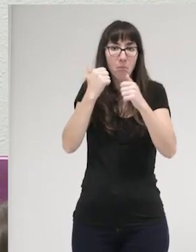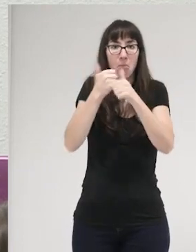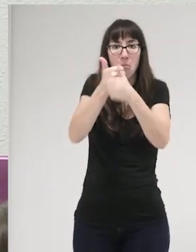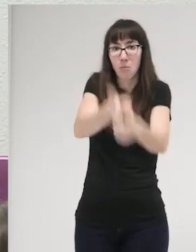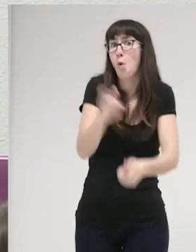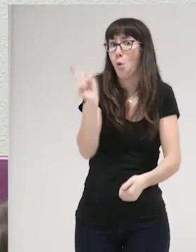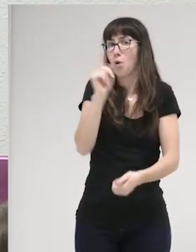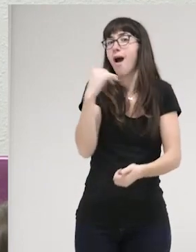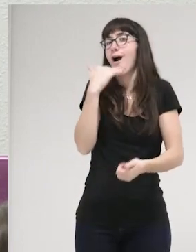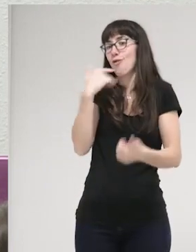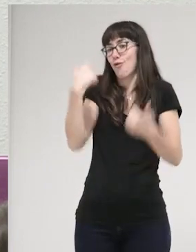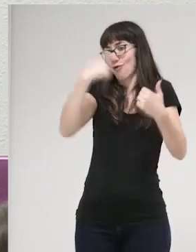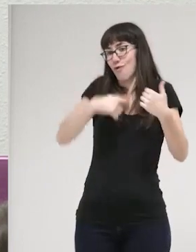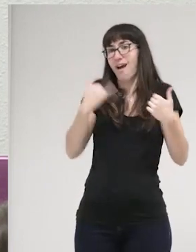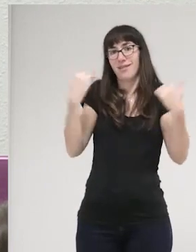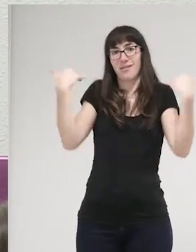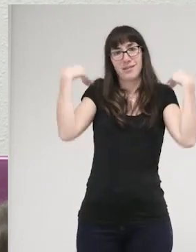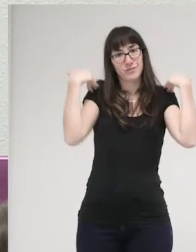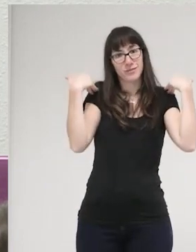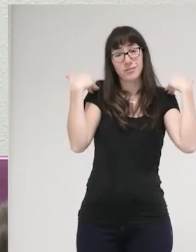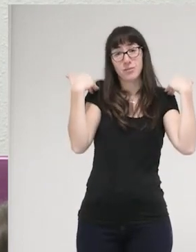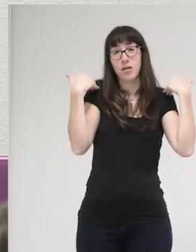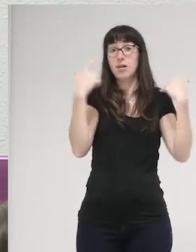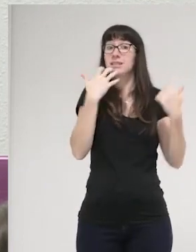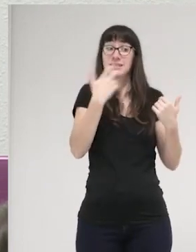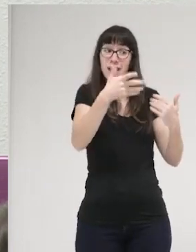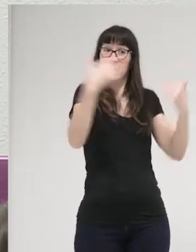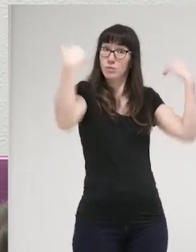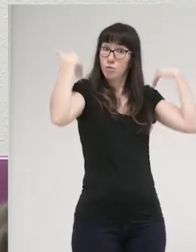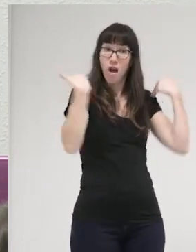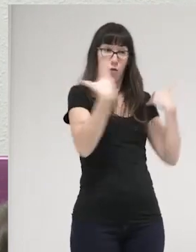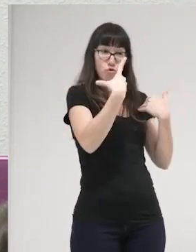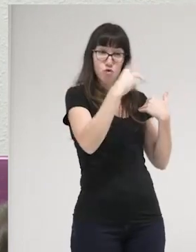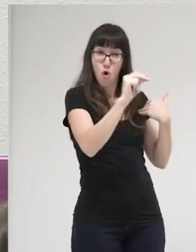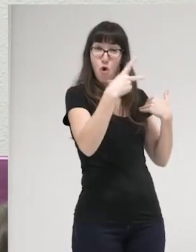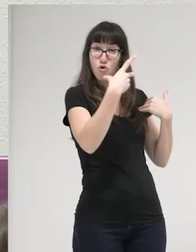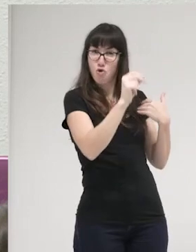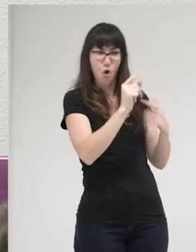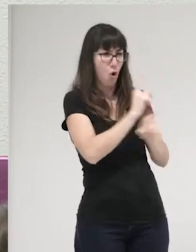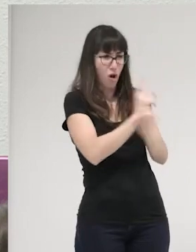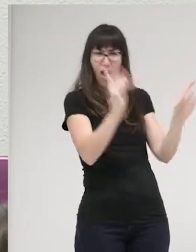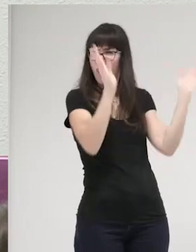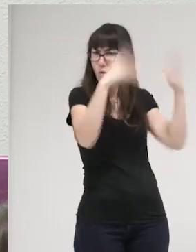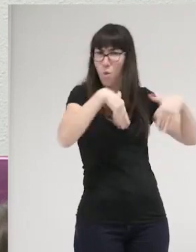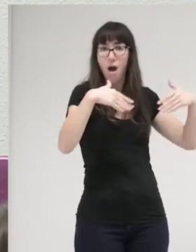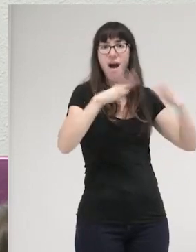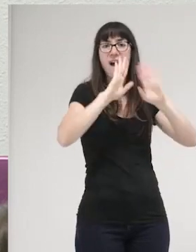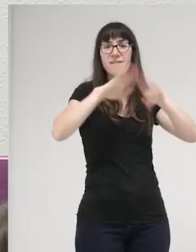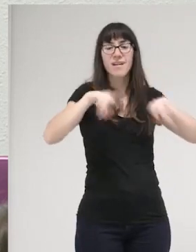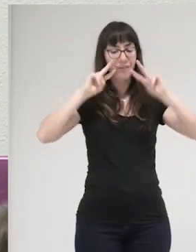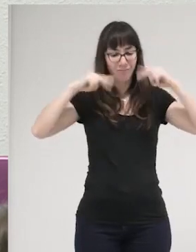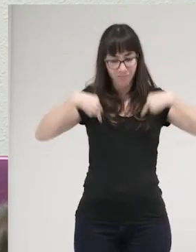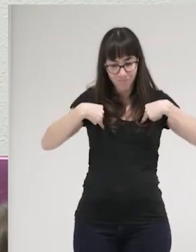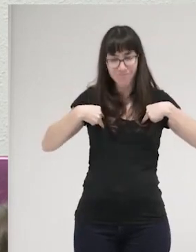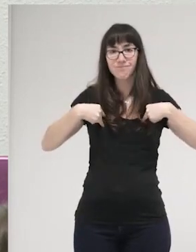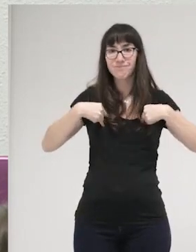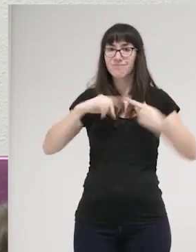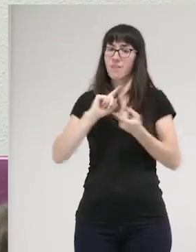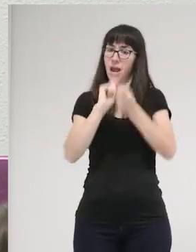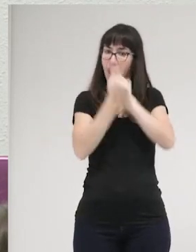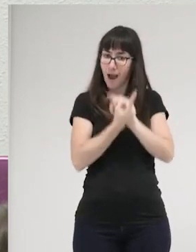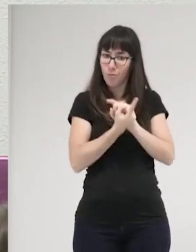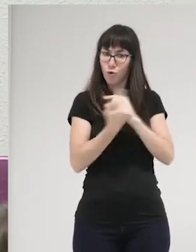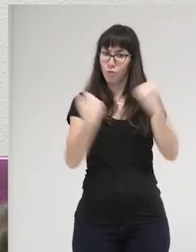responsabilidad negar esa responsabilidad dificulta muchísimo el que sean agentes de cambio de su propio proceso